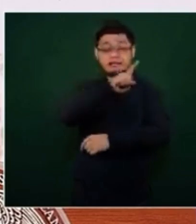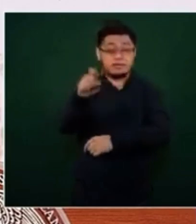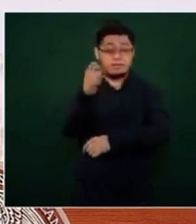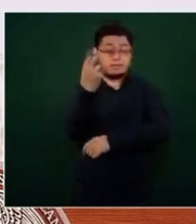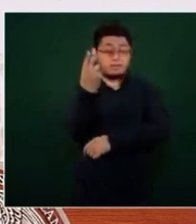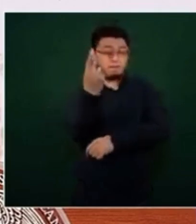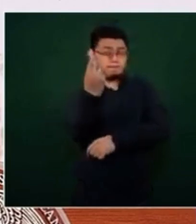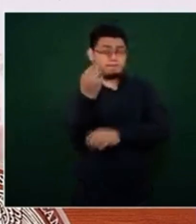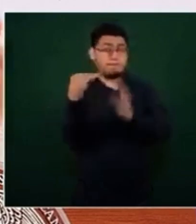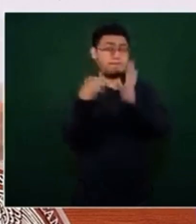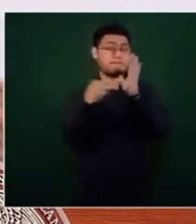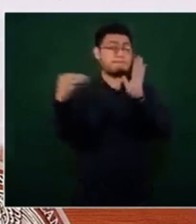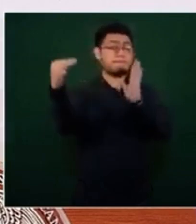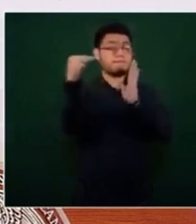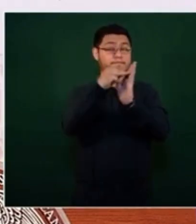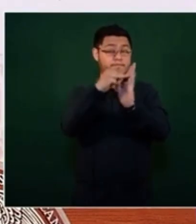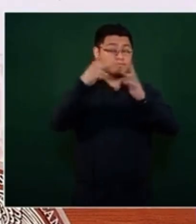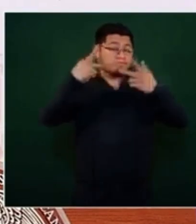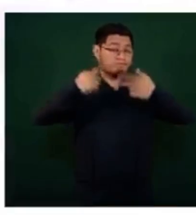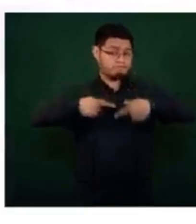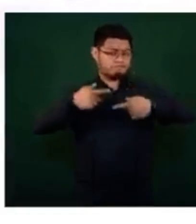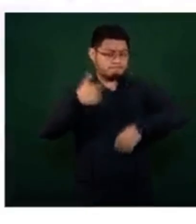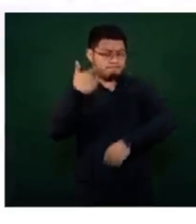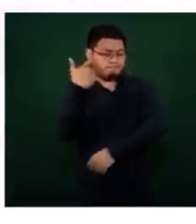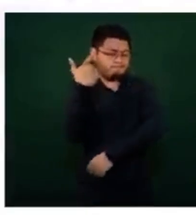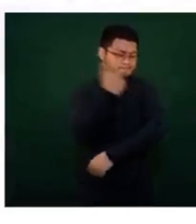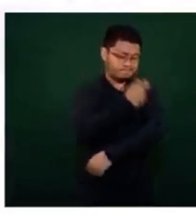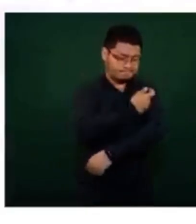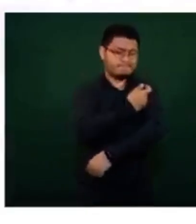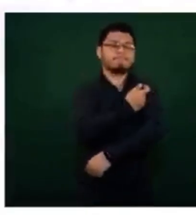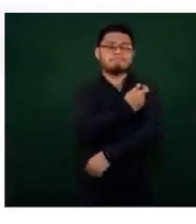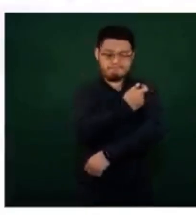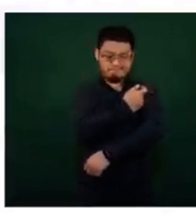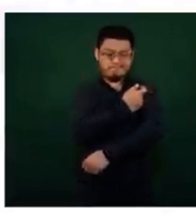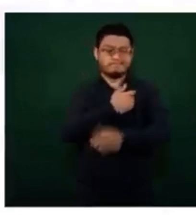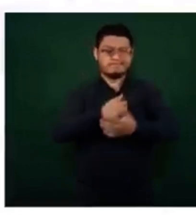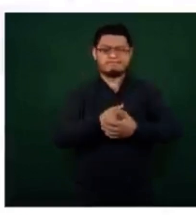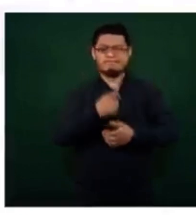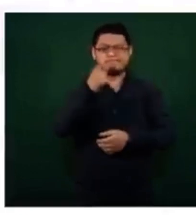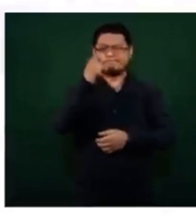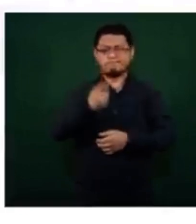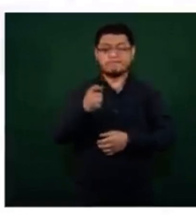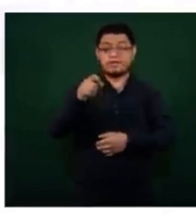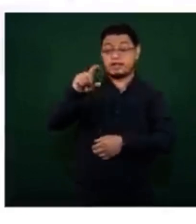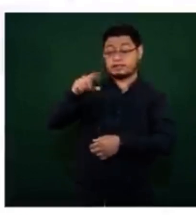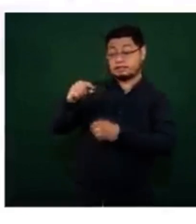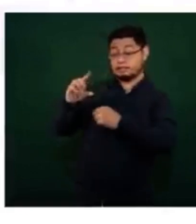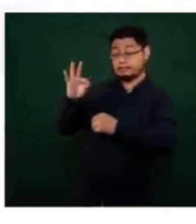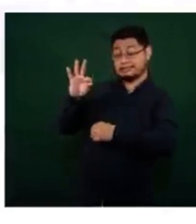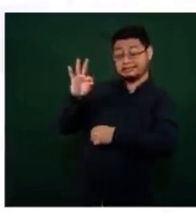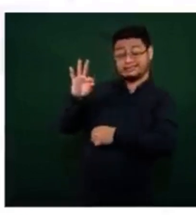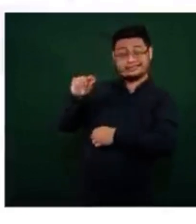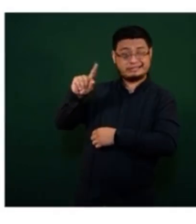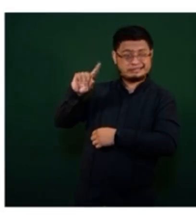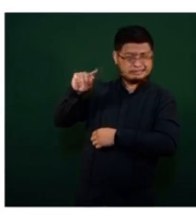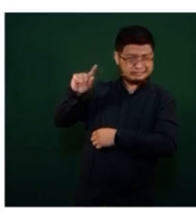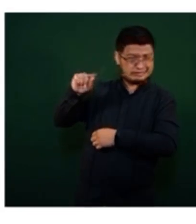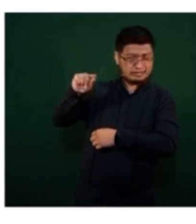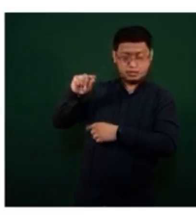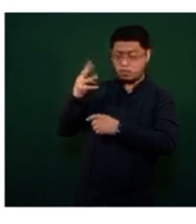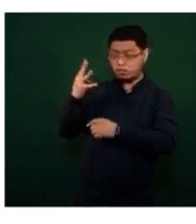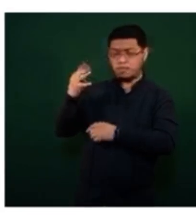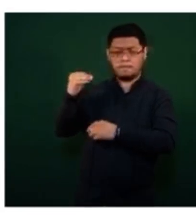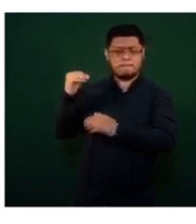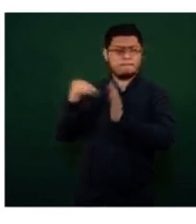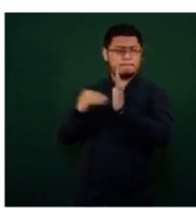millones de dosis aplicadas que representan 74, más de 74 millones de personas.